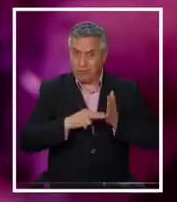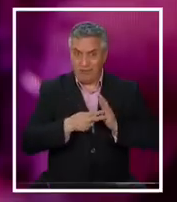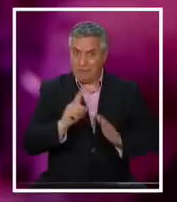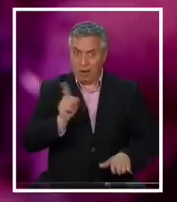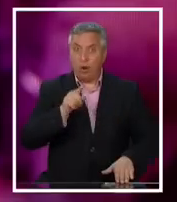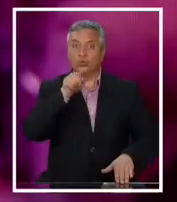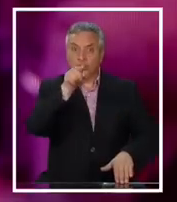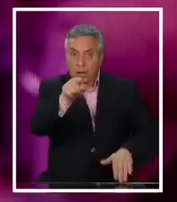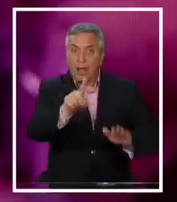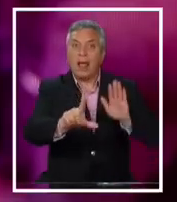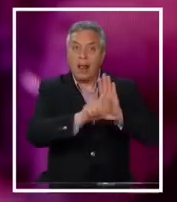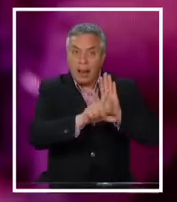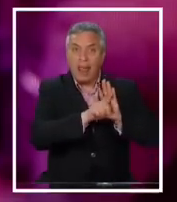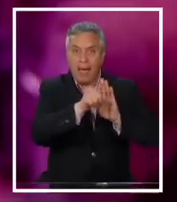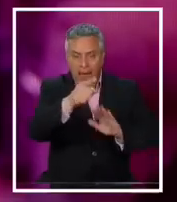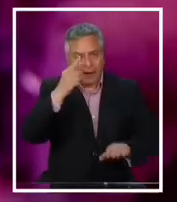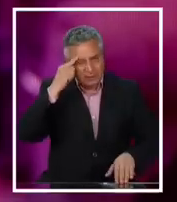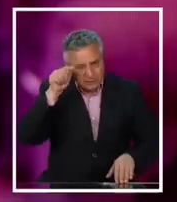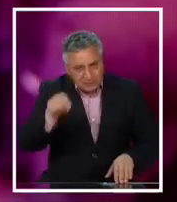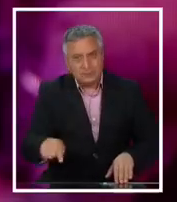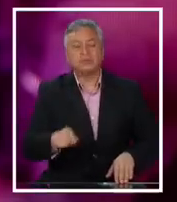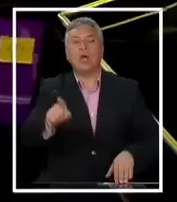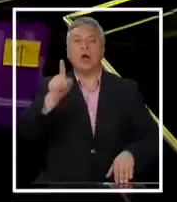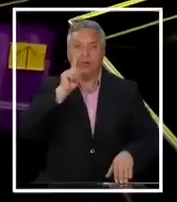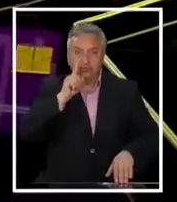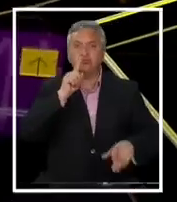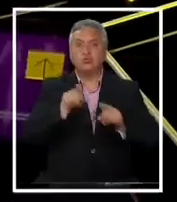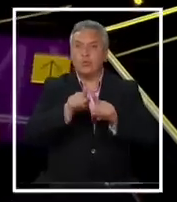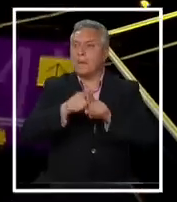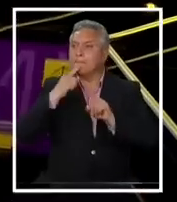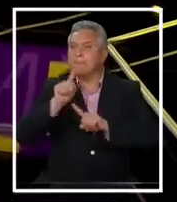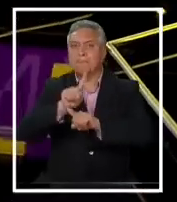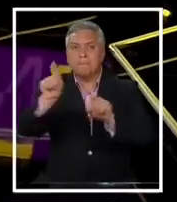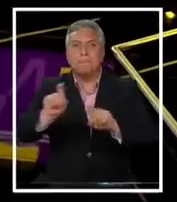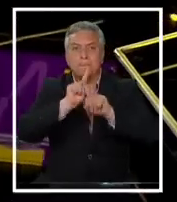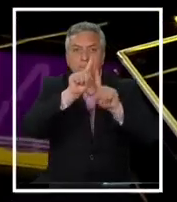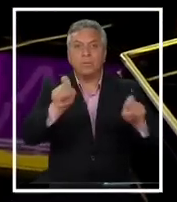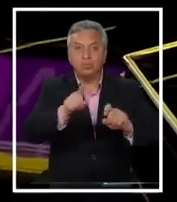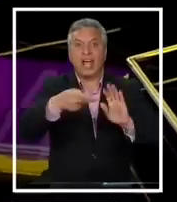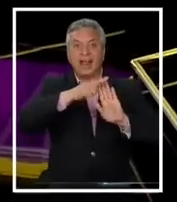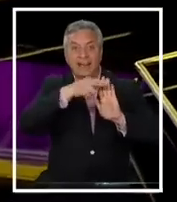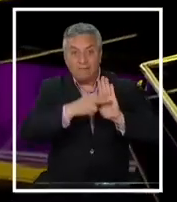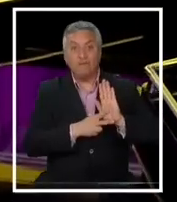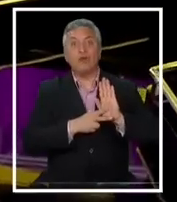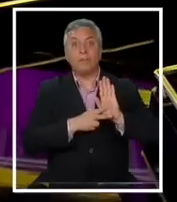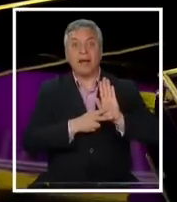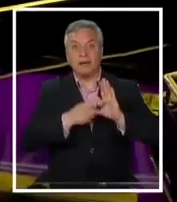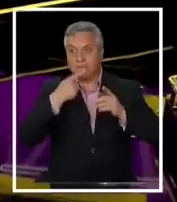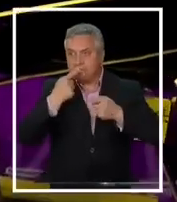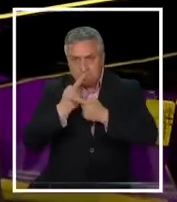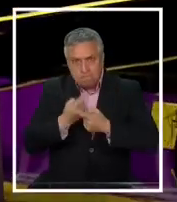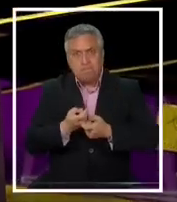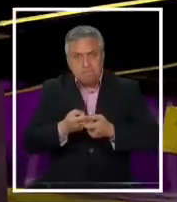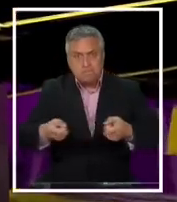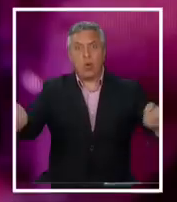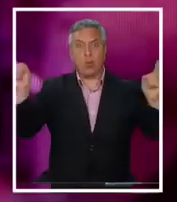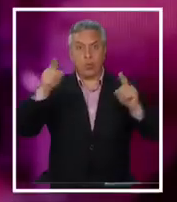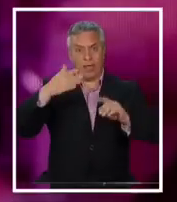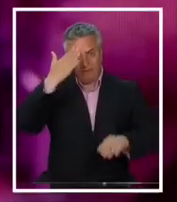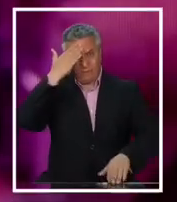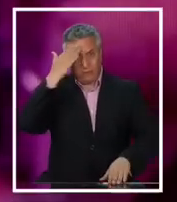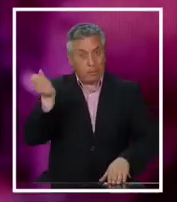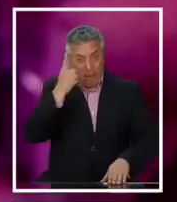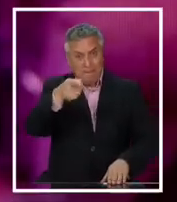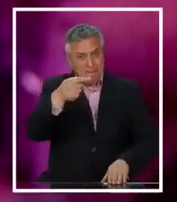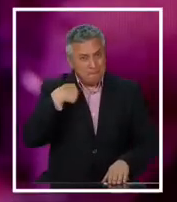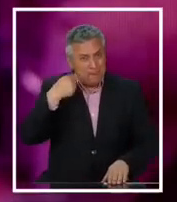ustedes en la ley tengan que determinar eso, que haya referéndum para reformar materias que son relativas a los derechos sociales o fundamentales, a mí no